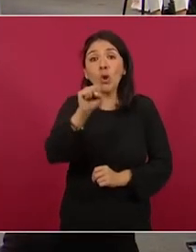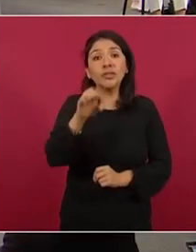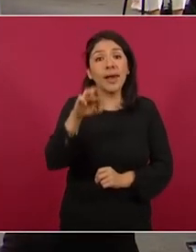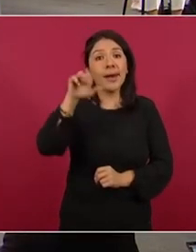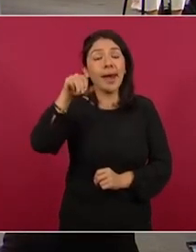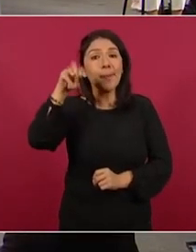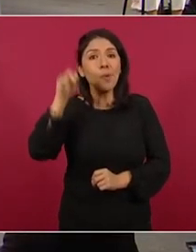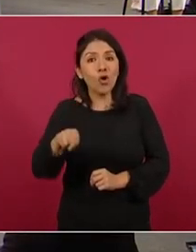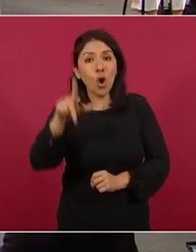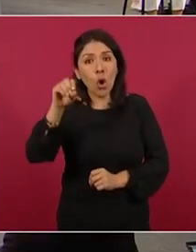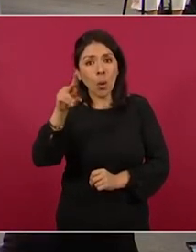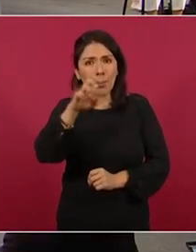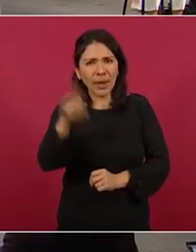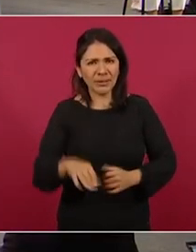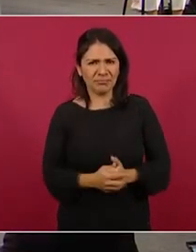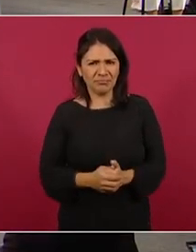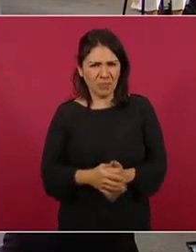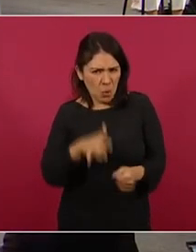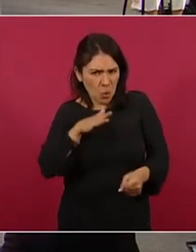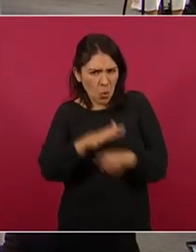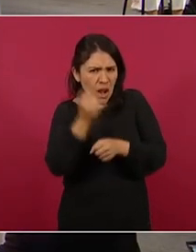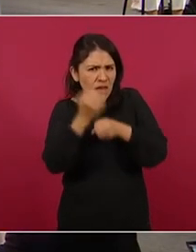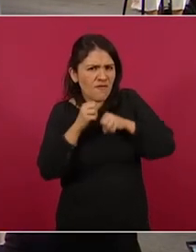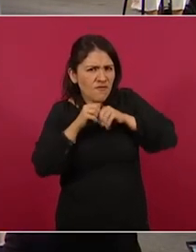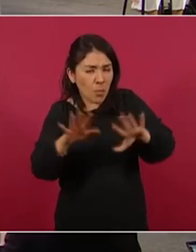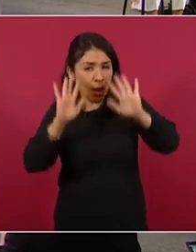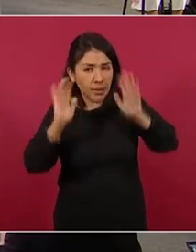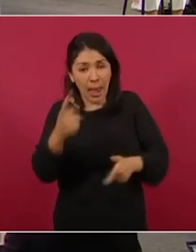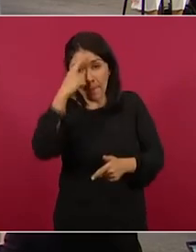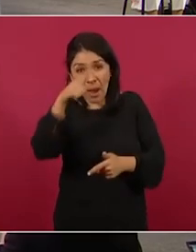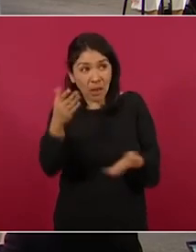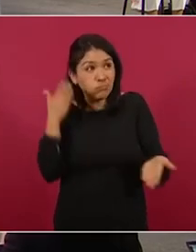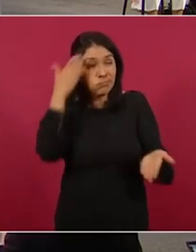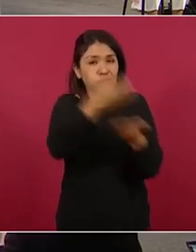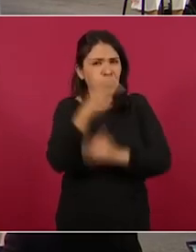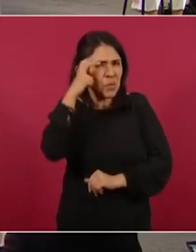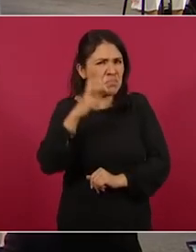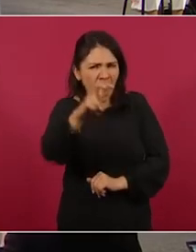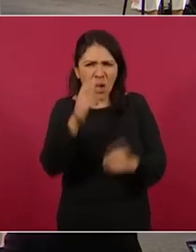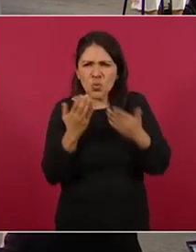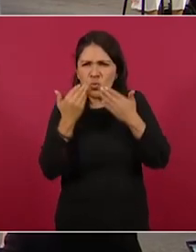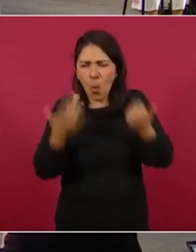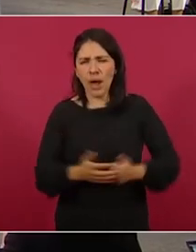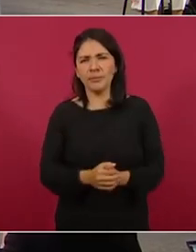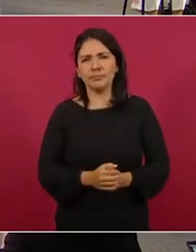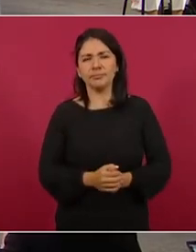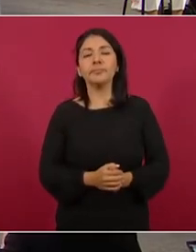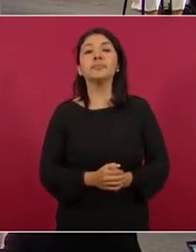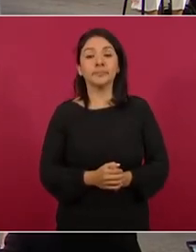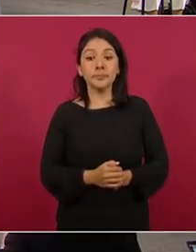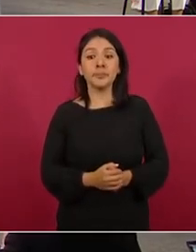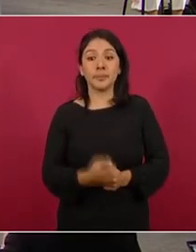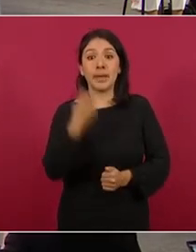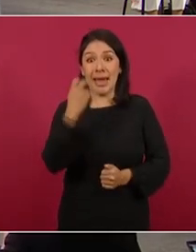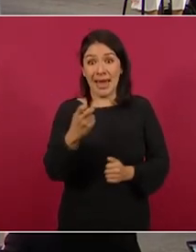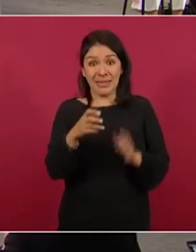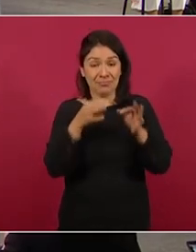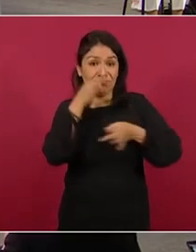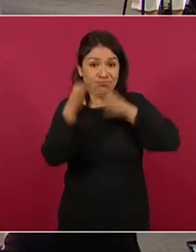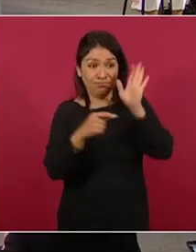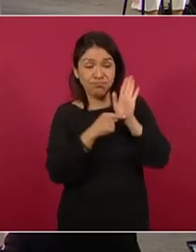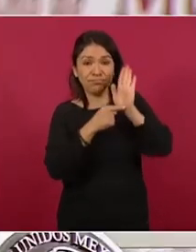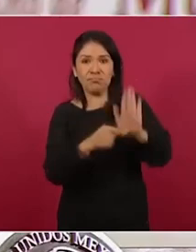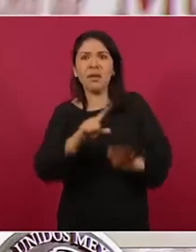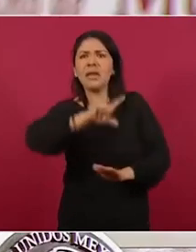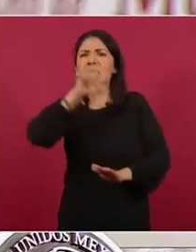Beltrán. No hay reporte oficial de los motivos para esos traslados. Cierro cita. Después de esa publicación se